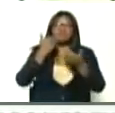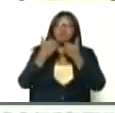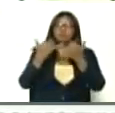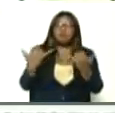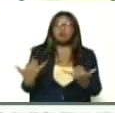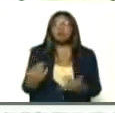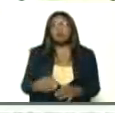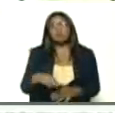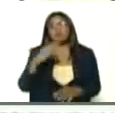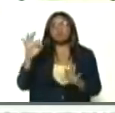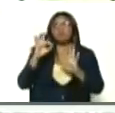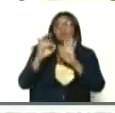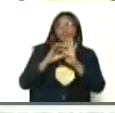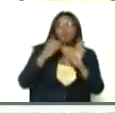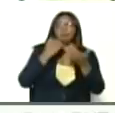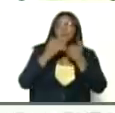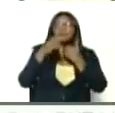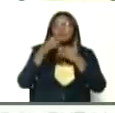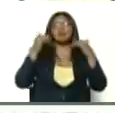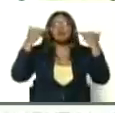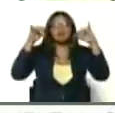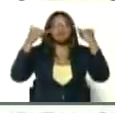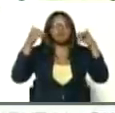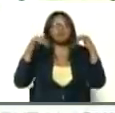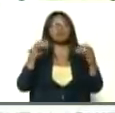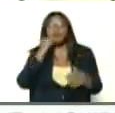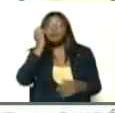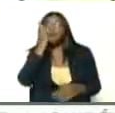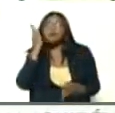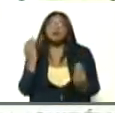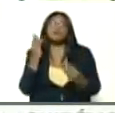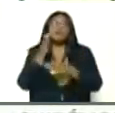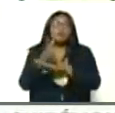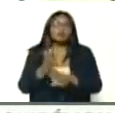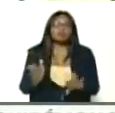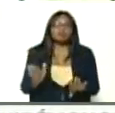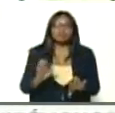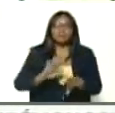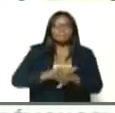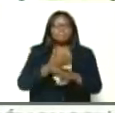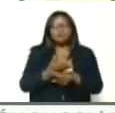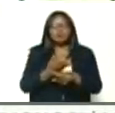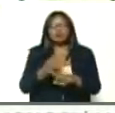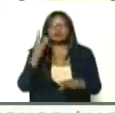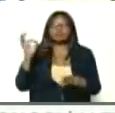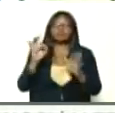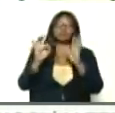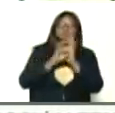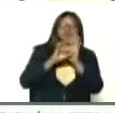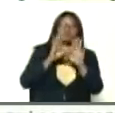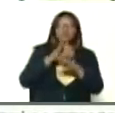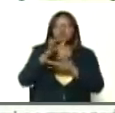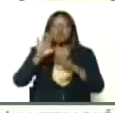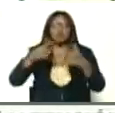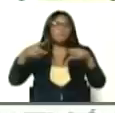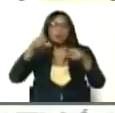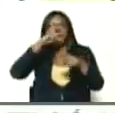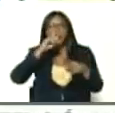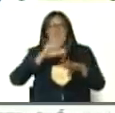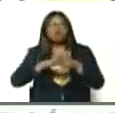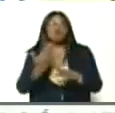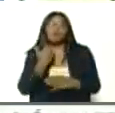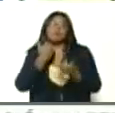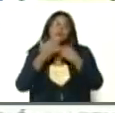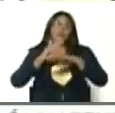Ah, bueno, a me contagian, porque fui a la fiesta de mi comadre, y no sé qué cosa, a mí me contagian, porque fui al cumpleaños, de no sé qué, a mí me